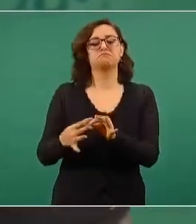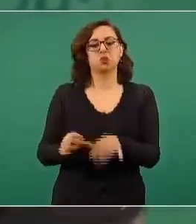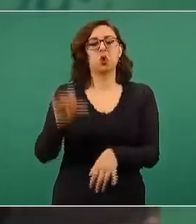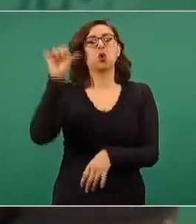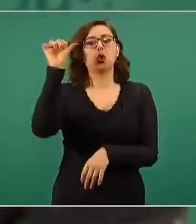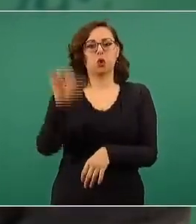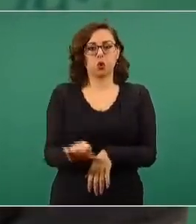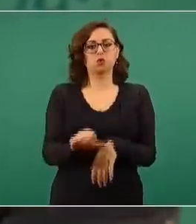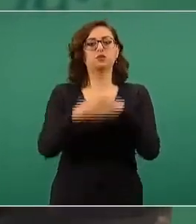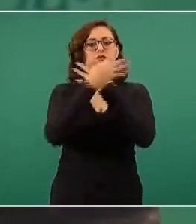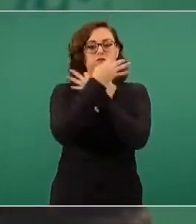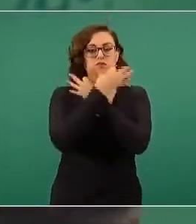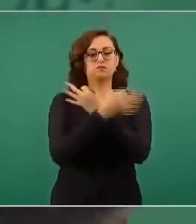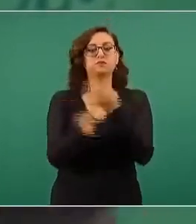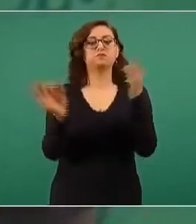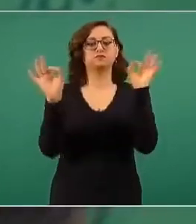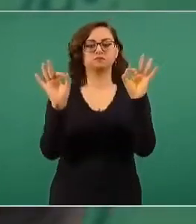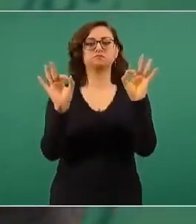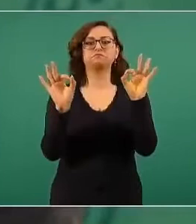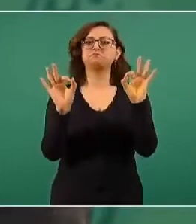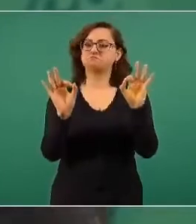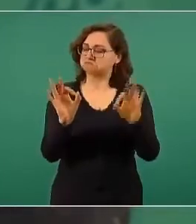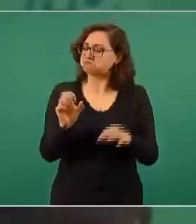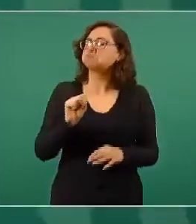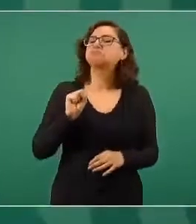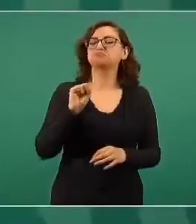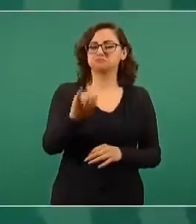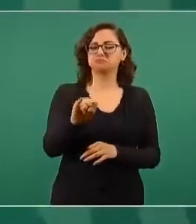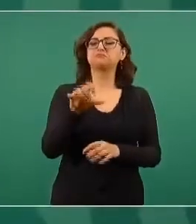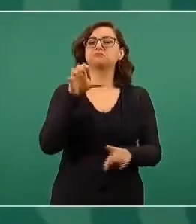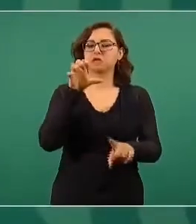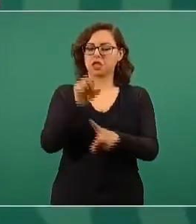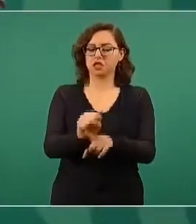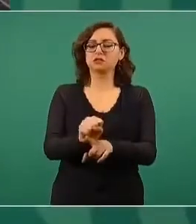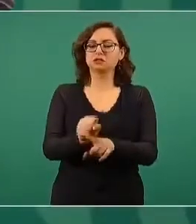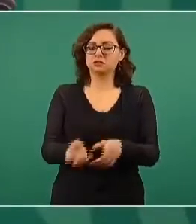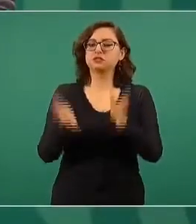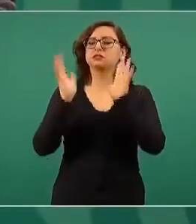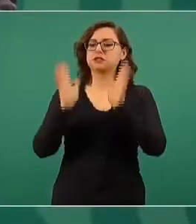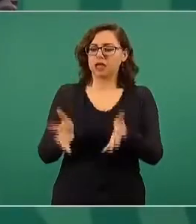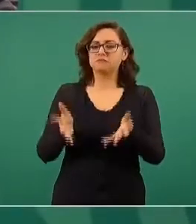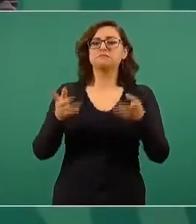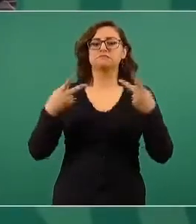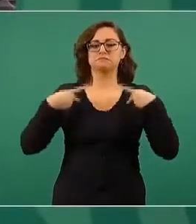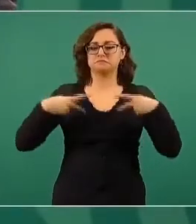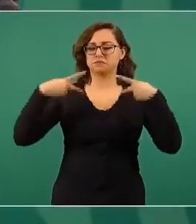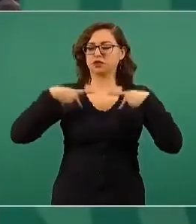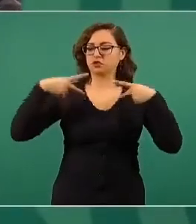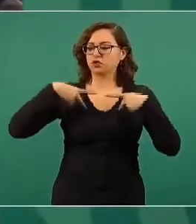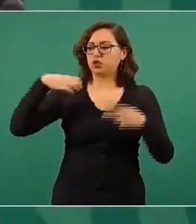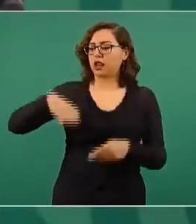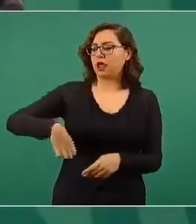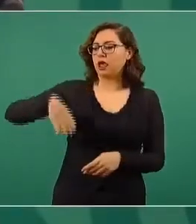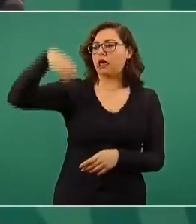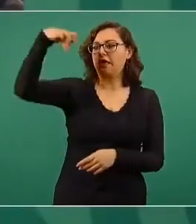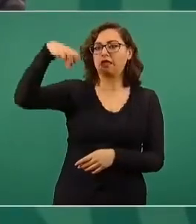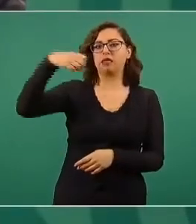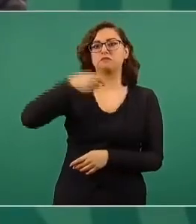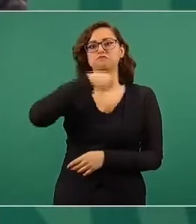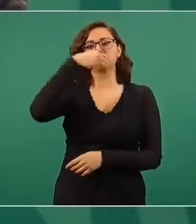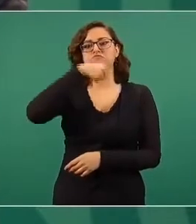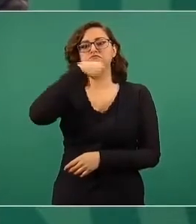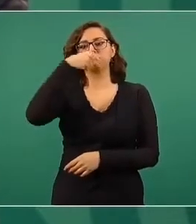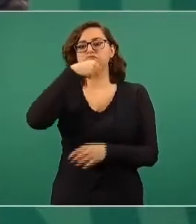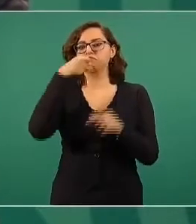se vacunaron los adultos mayores de todos los municipios